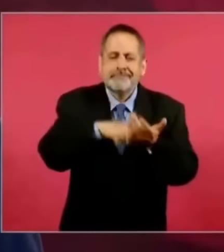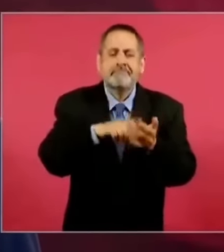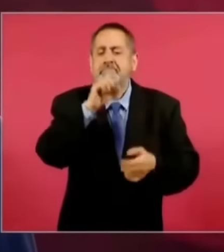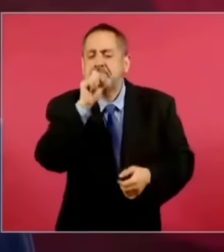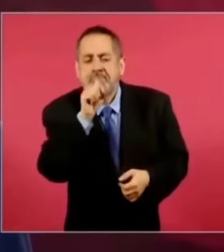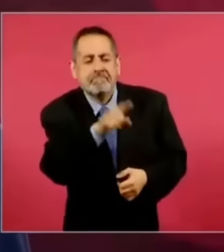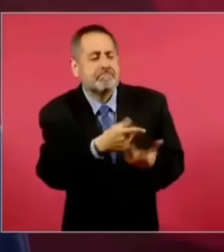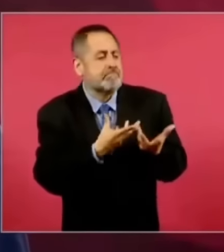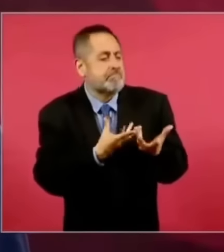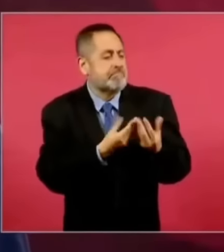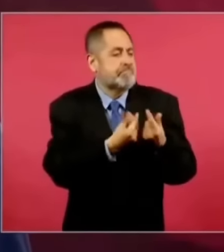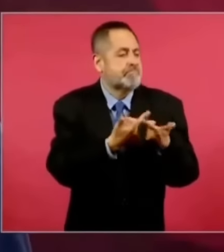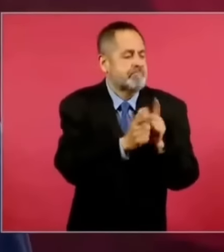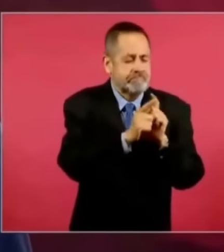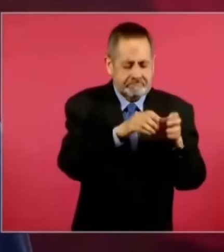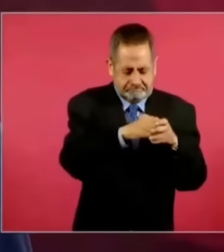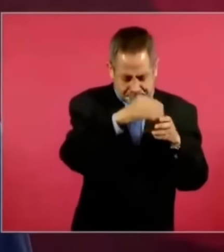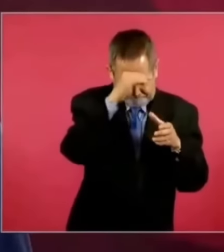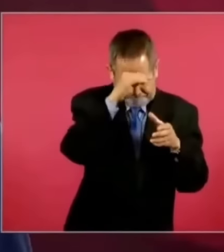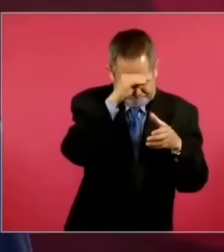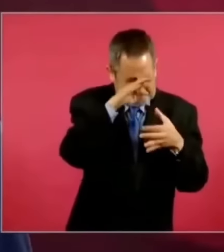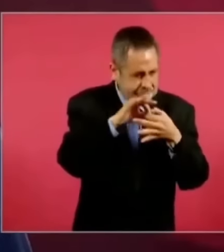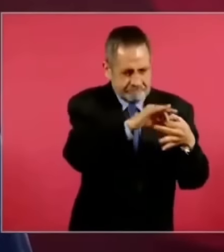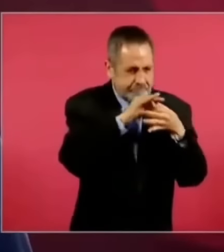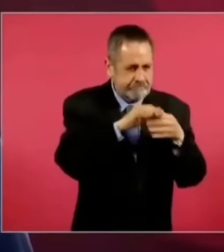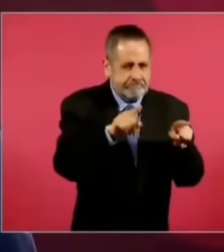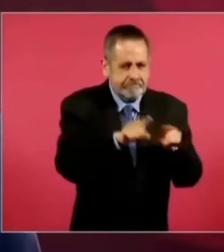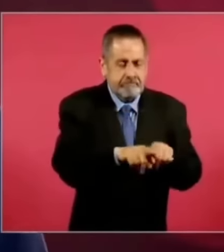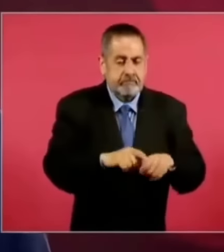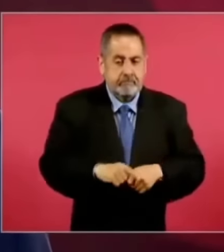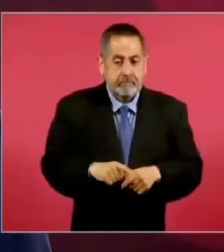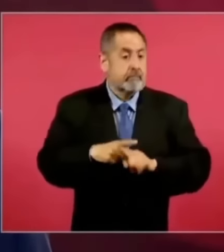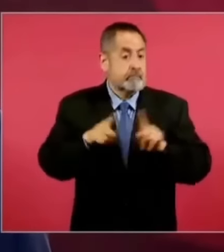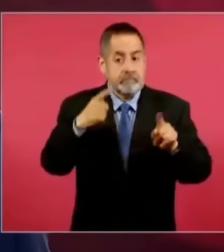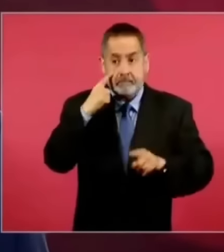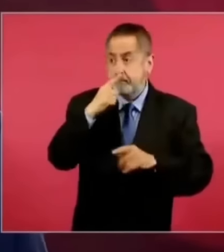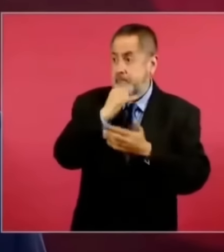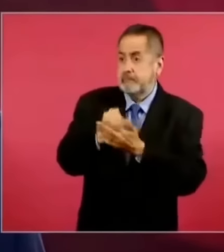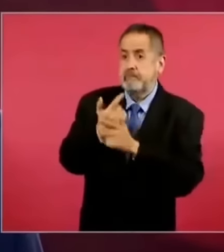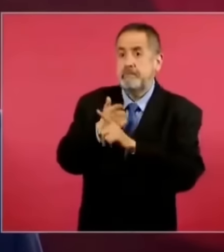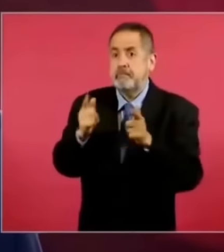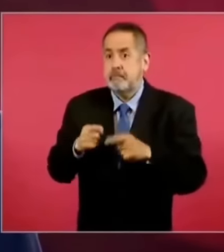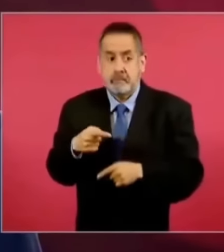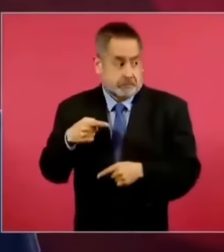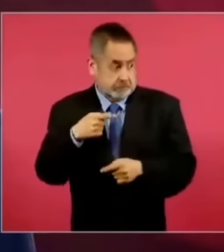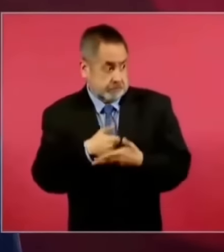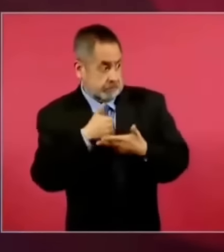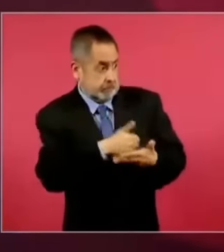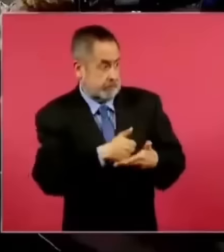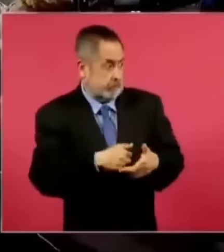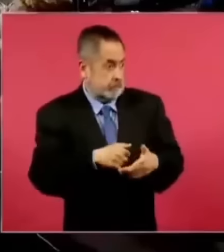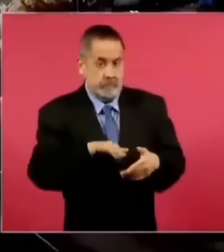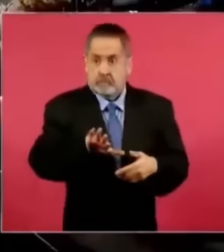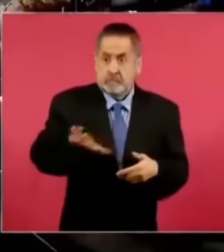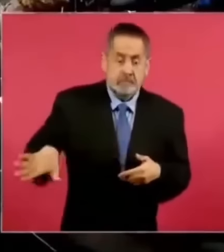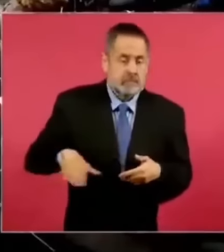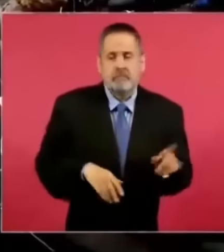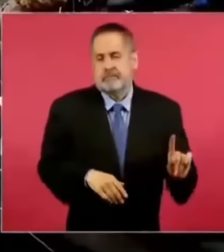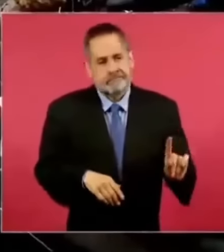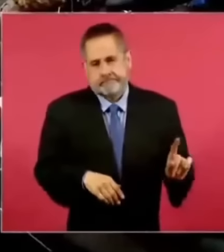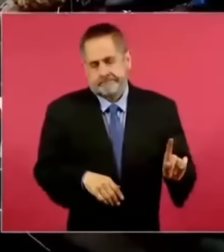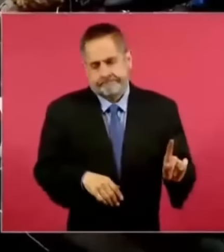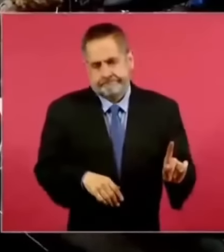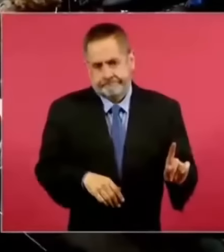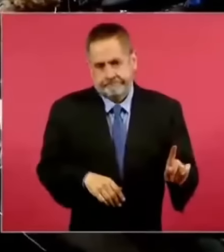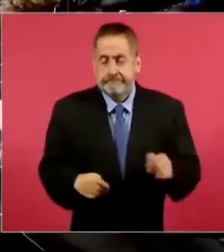un demócrata no, porque si se trata de rescatar.